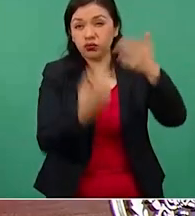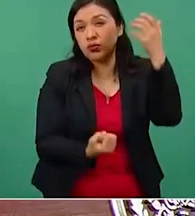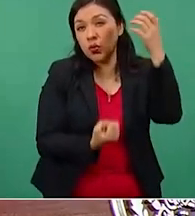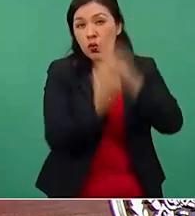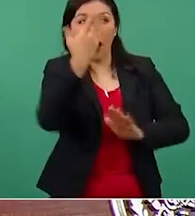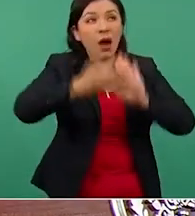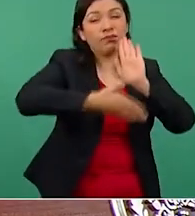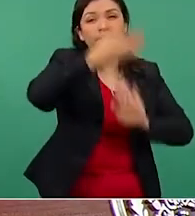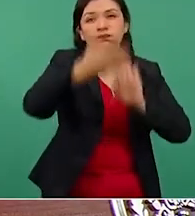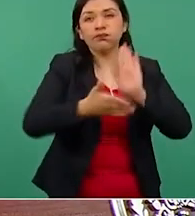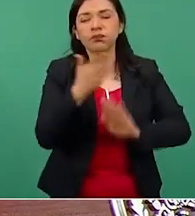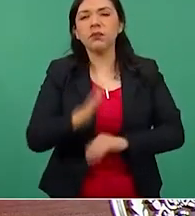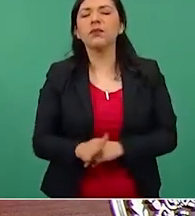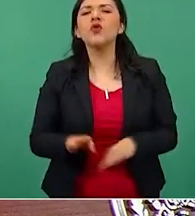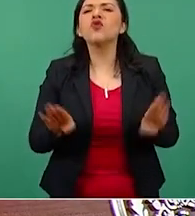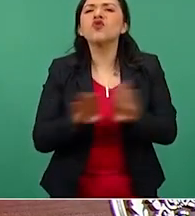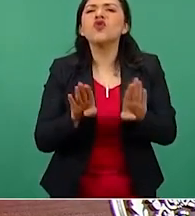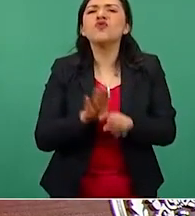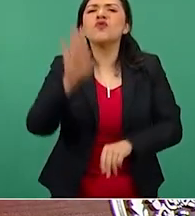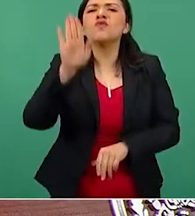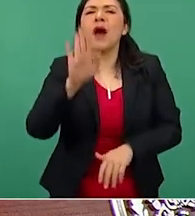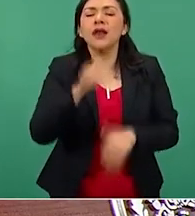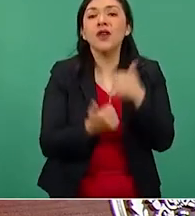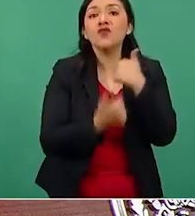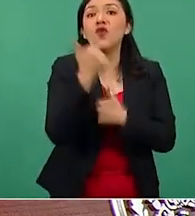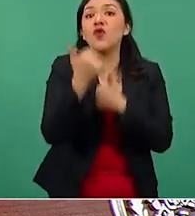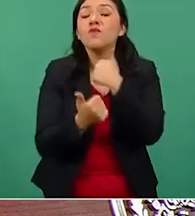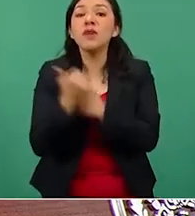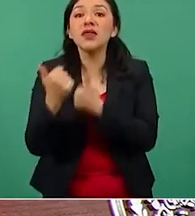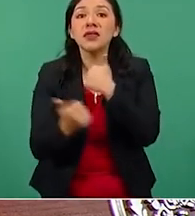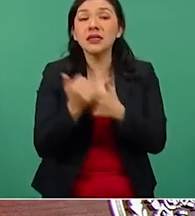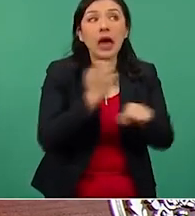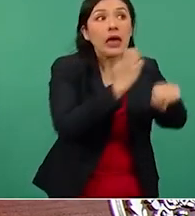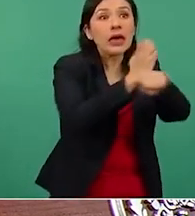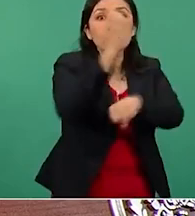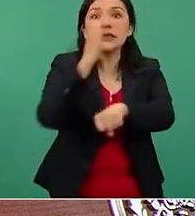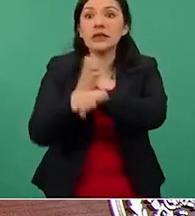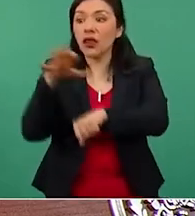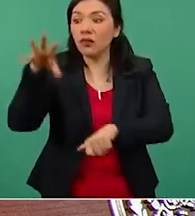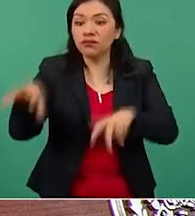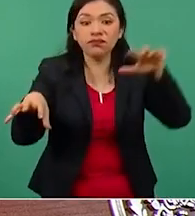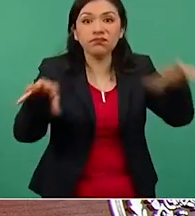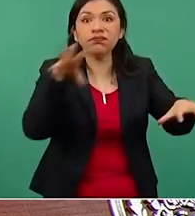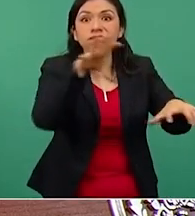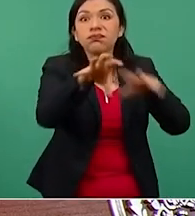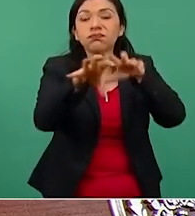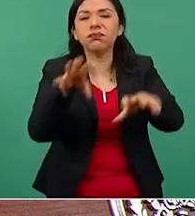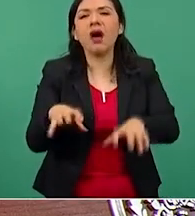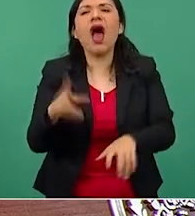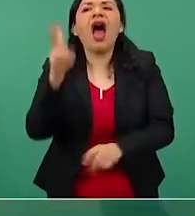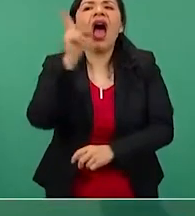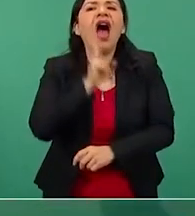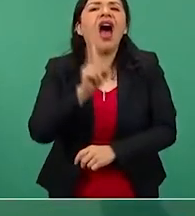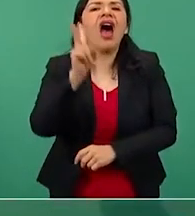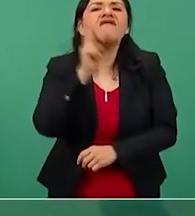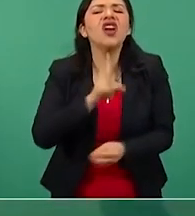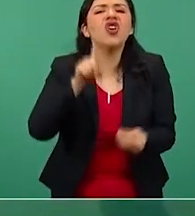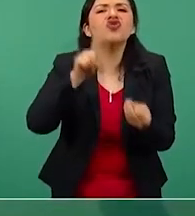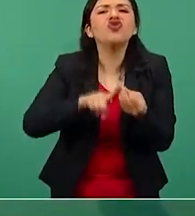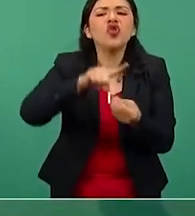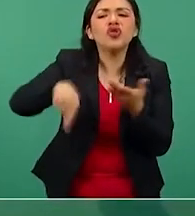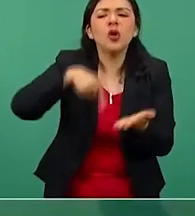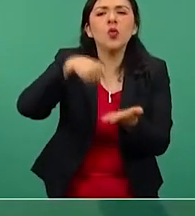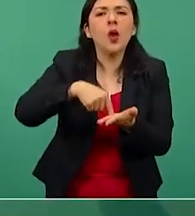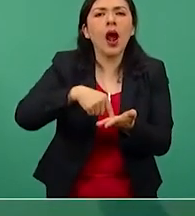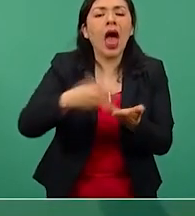Pusieron a competir a varios estados para ver en dónde se